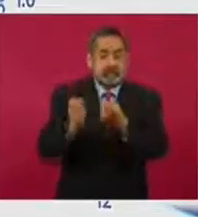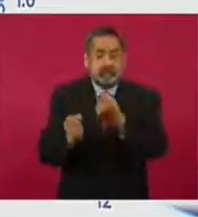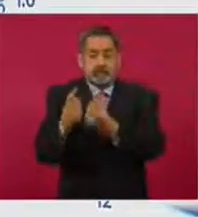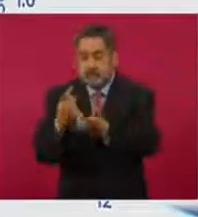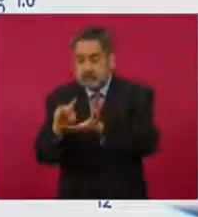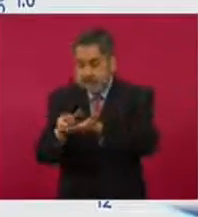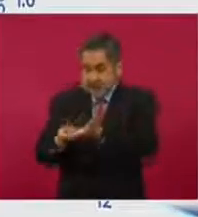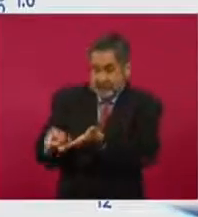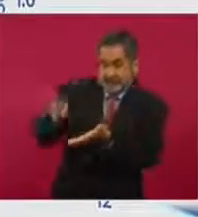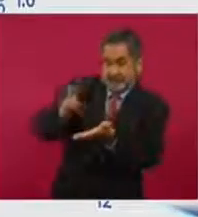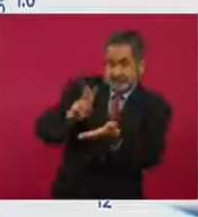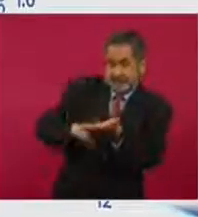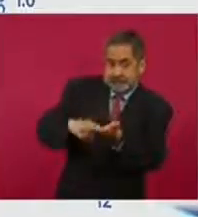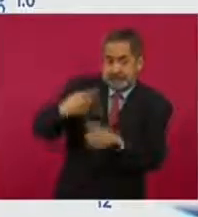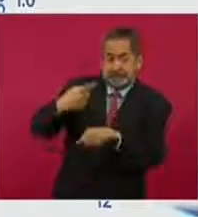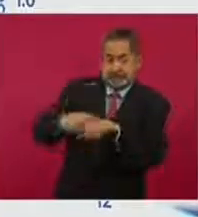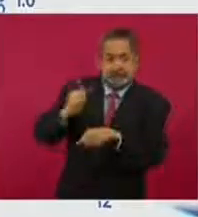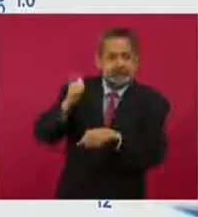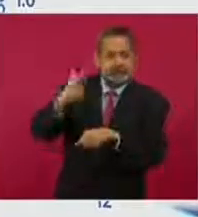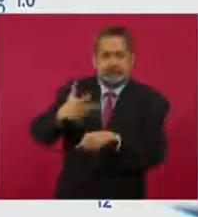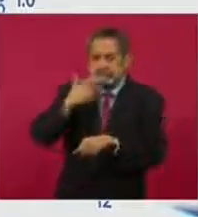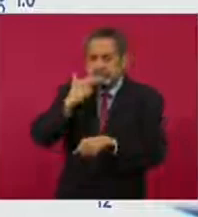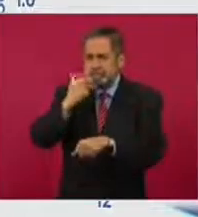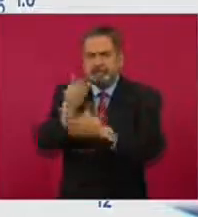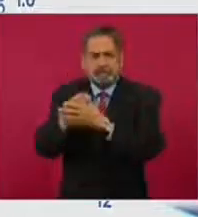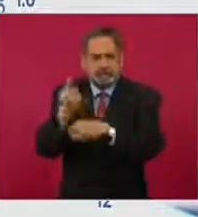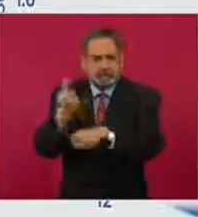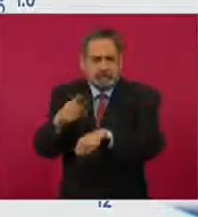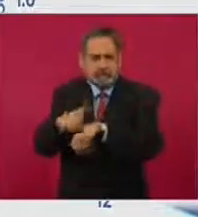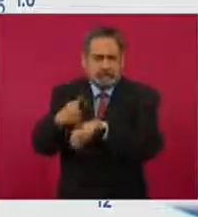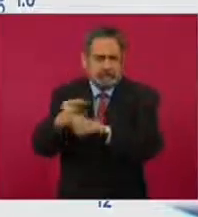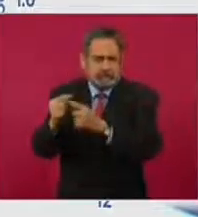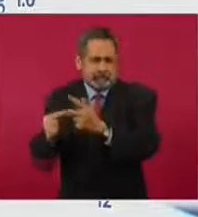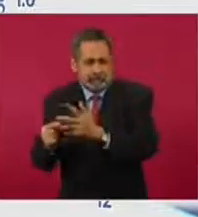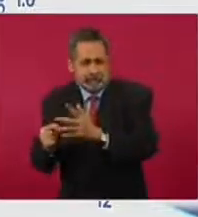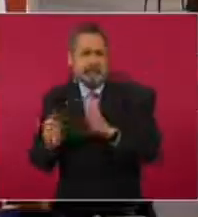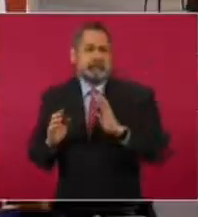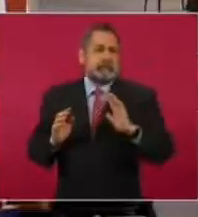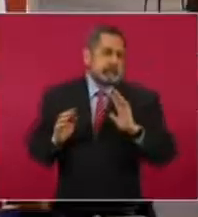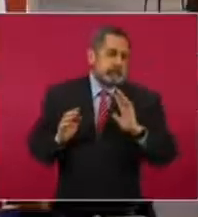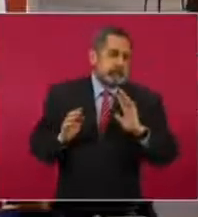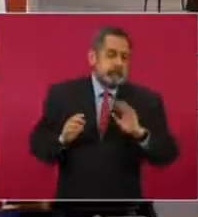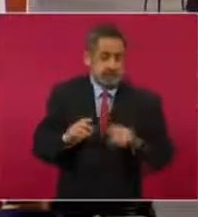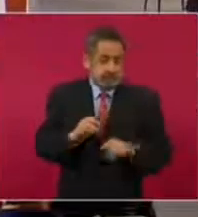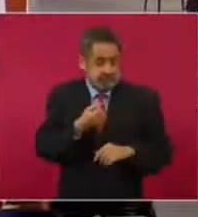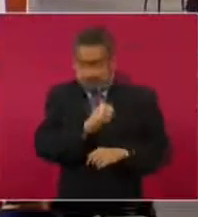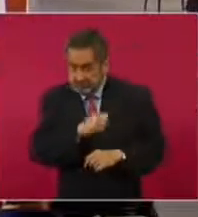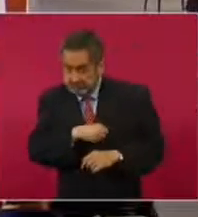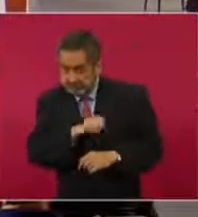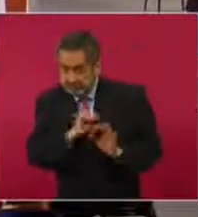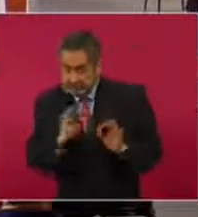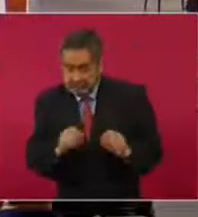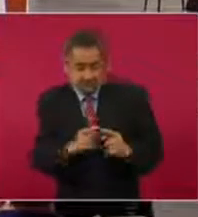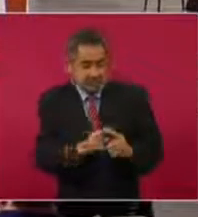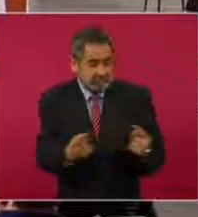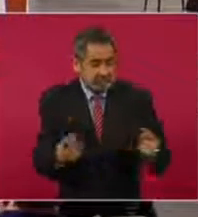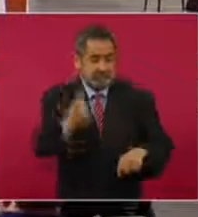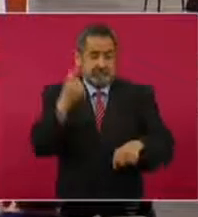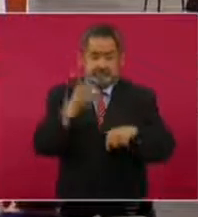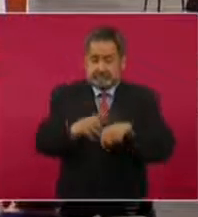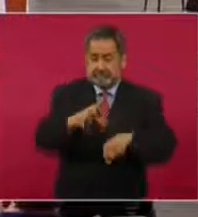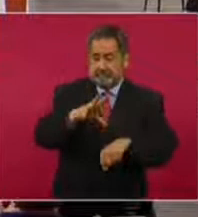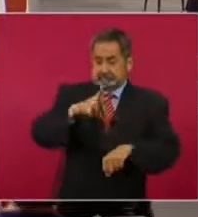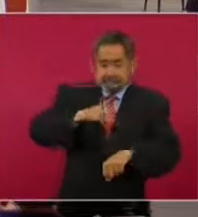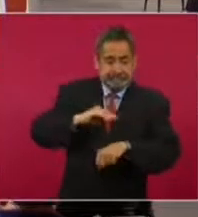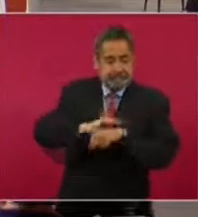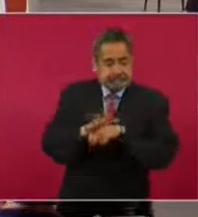comorbilidades, si no son ellas, si son saludables, la probabilidad es muy, muy baja. Aproximadamente